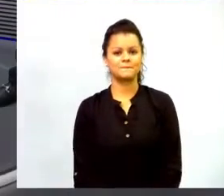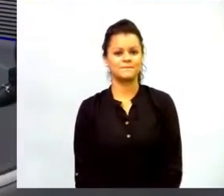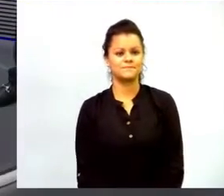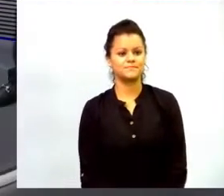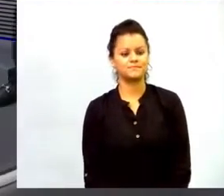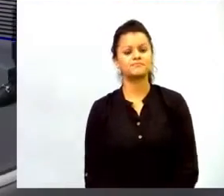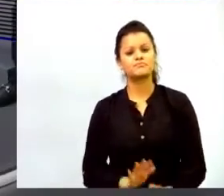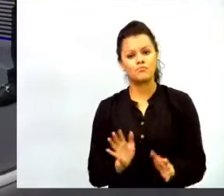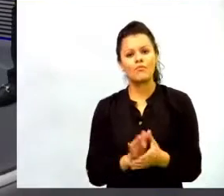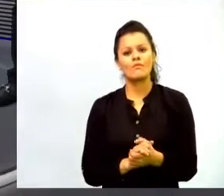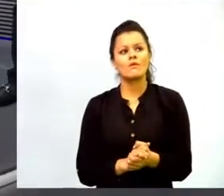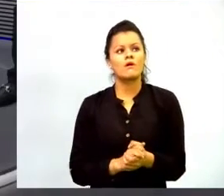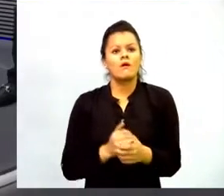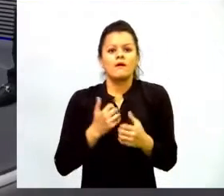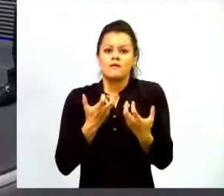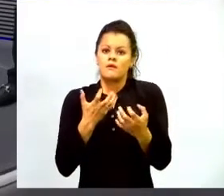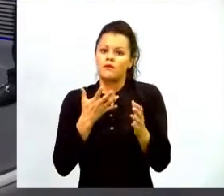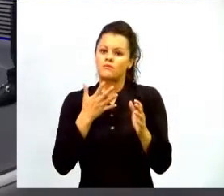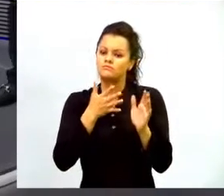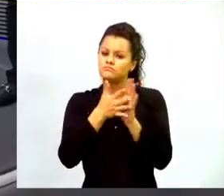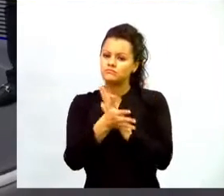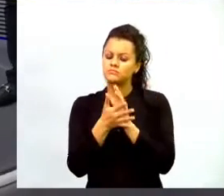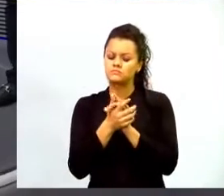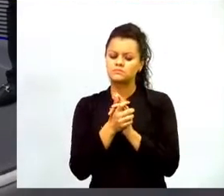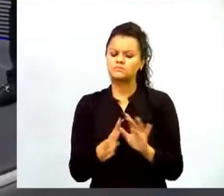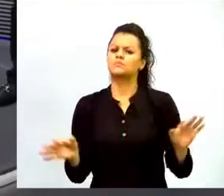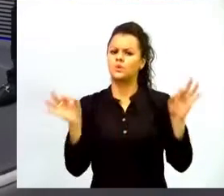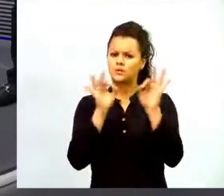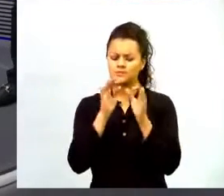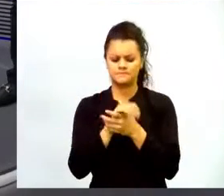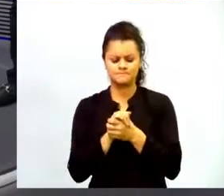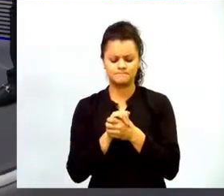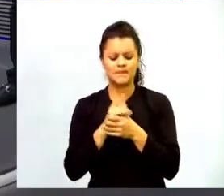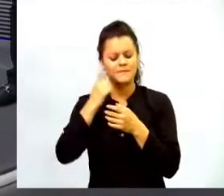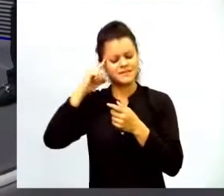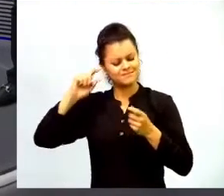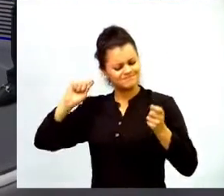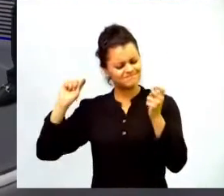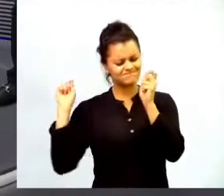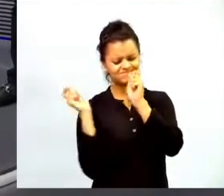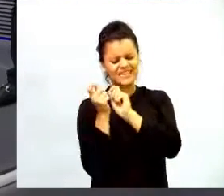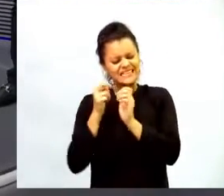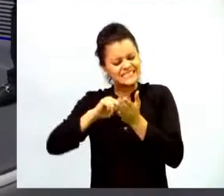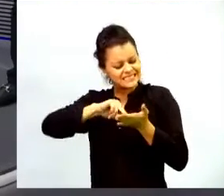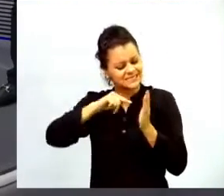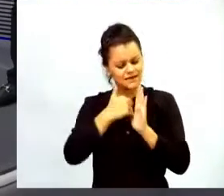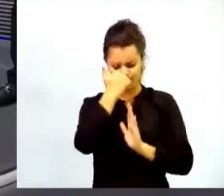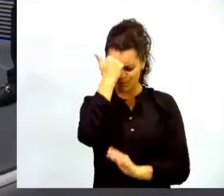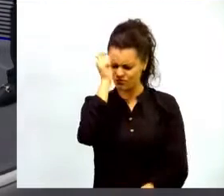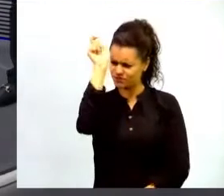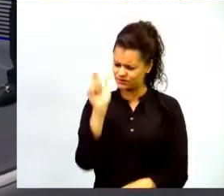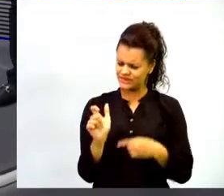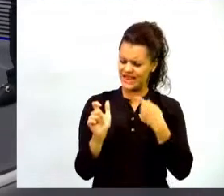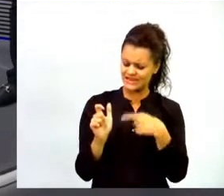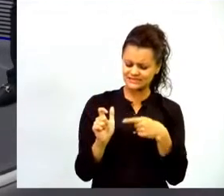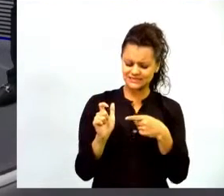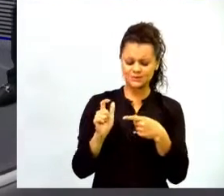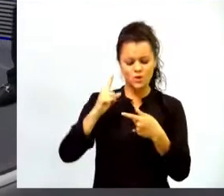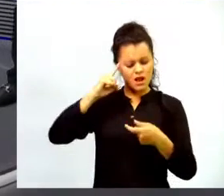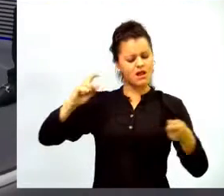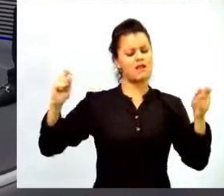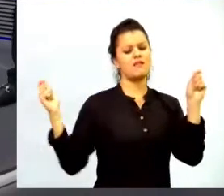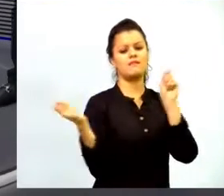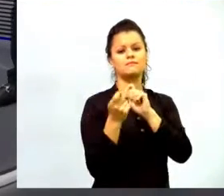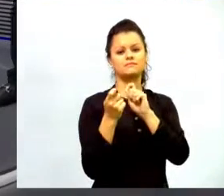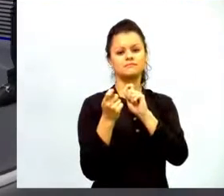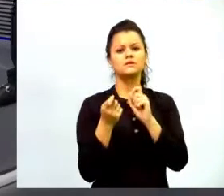algo importante la resignificación de la labor docente poder darle a los docentes el recurso idóneo